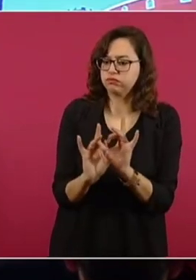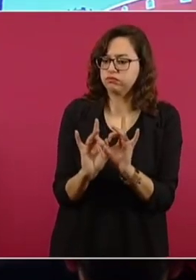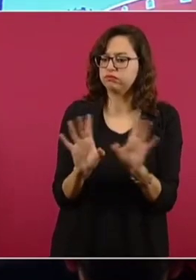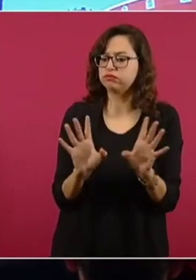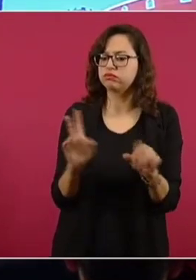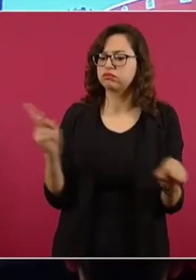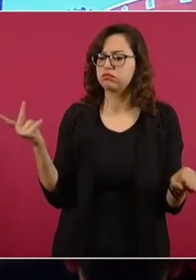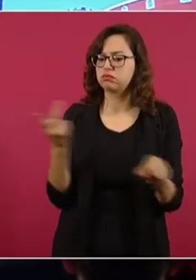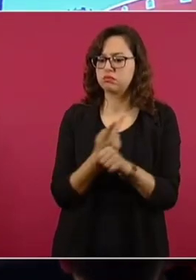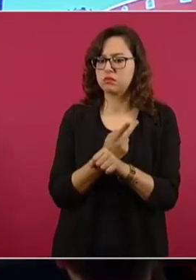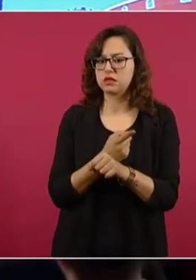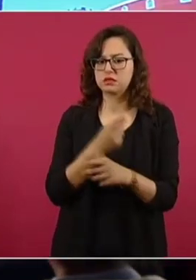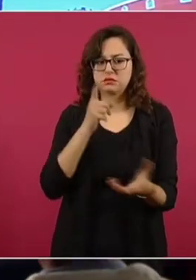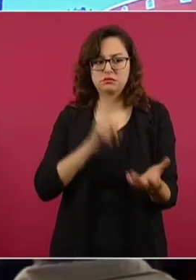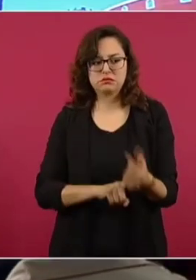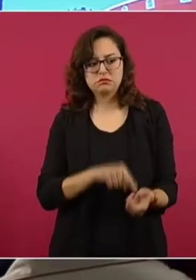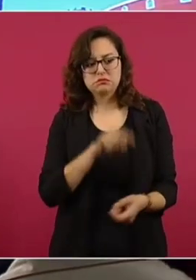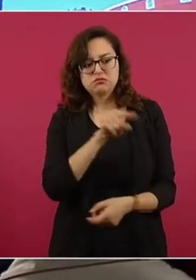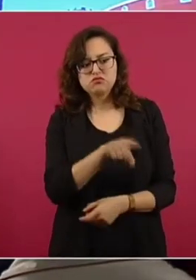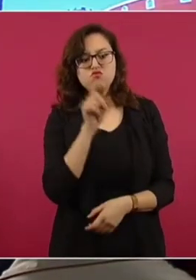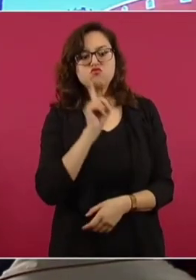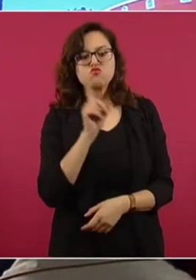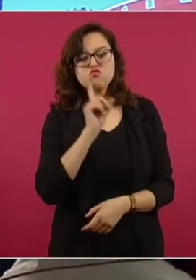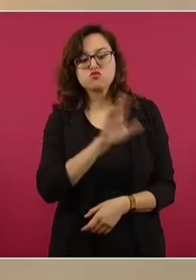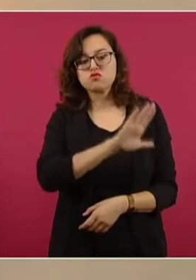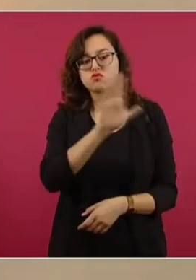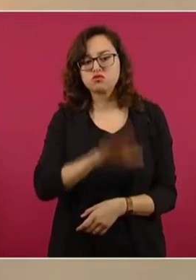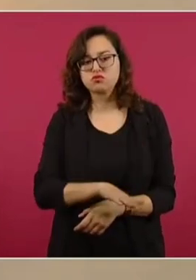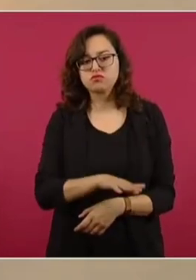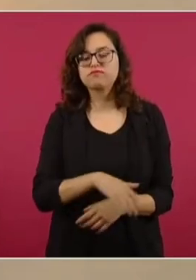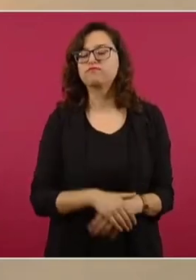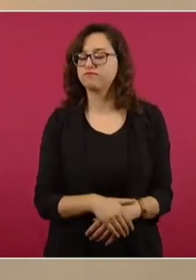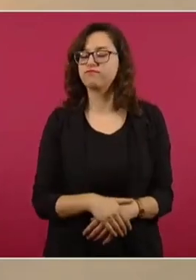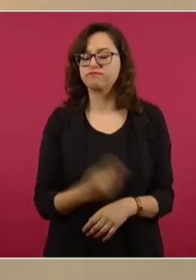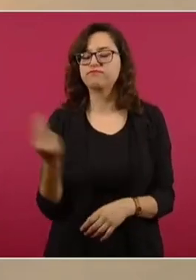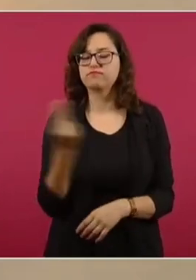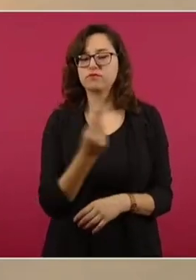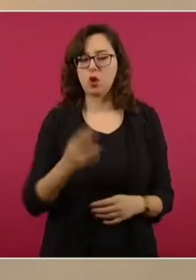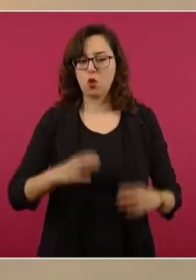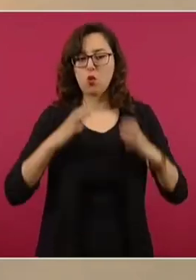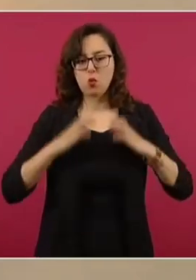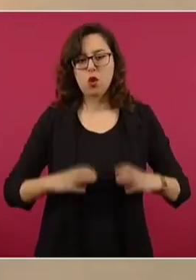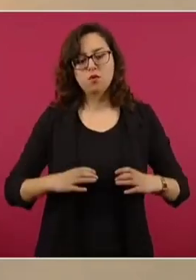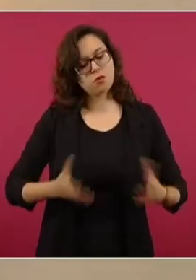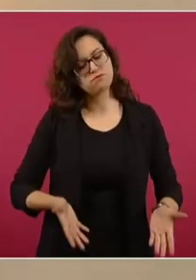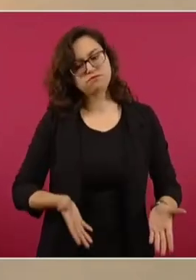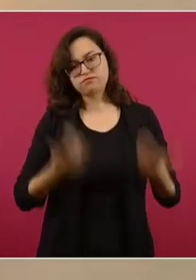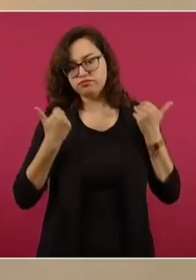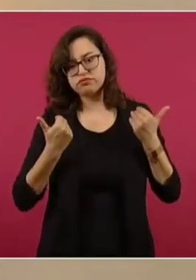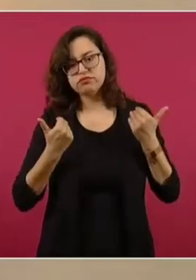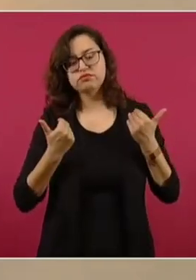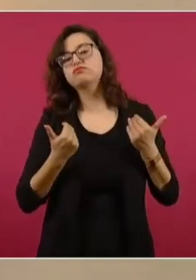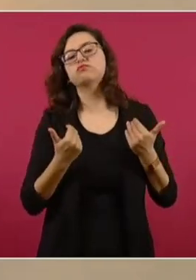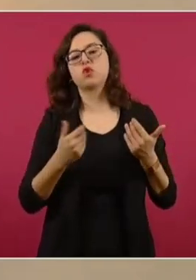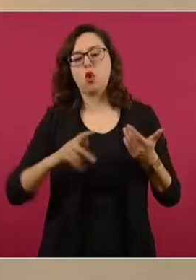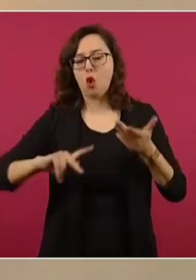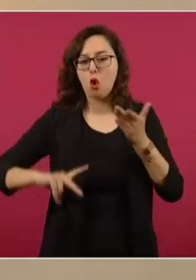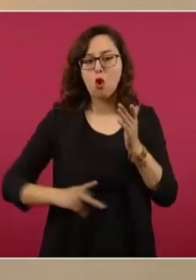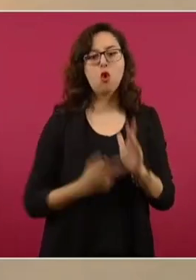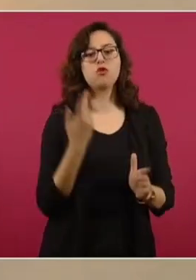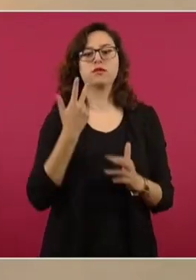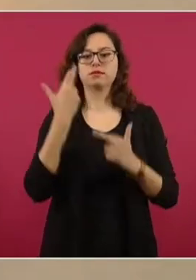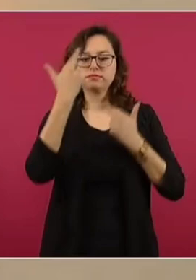deceso de Devani, poder realizar la exhumación del cuerpo para poder hacer las investigaciones